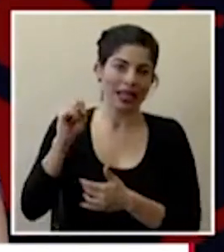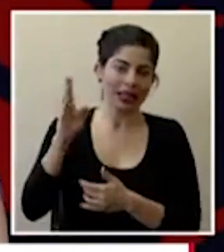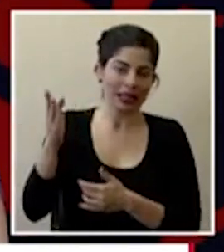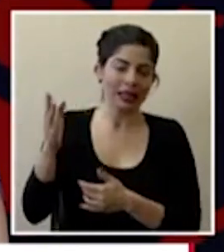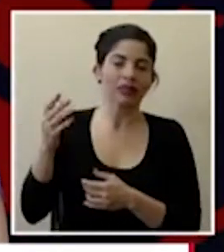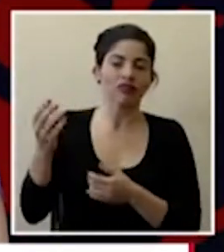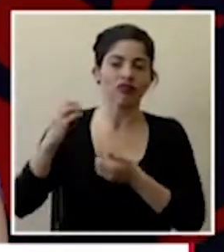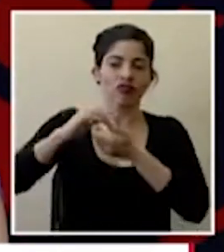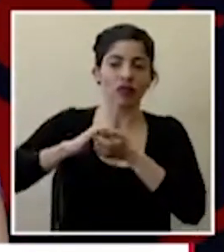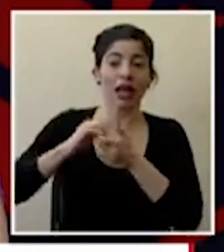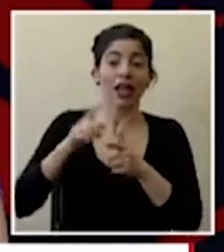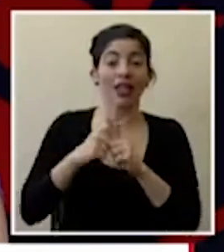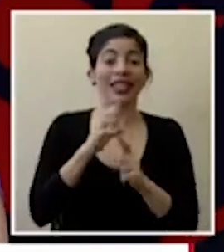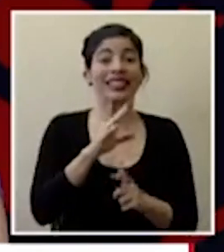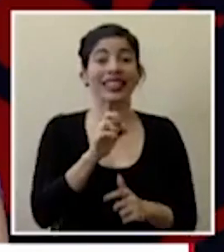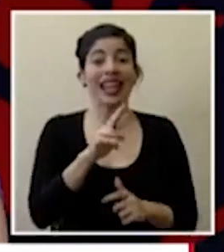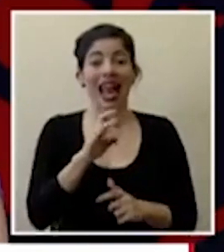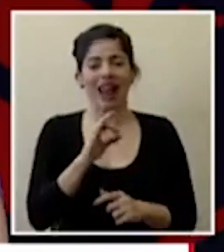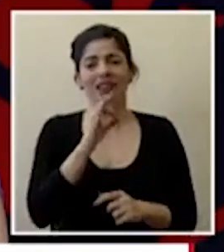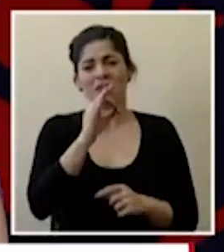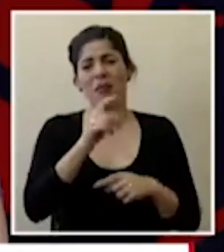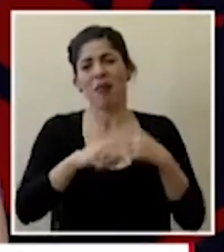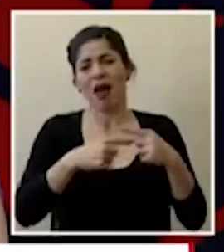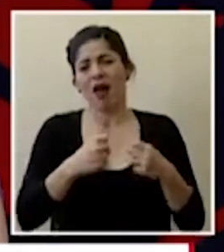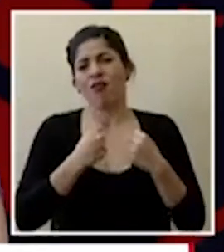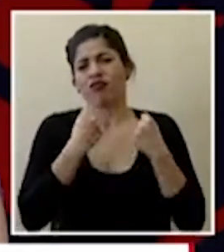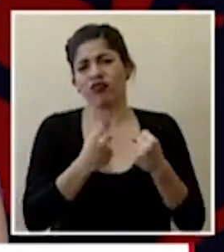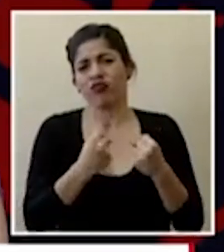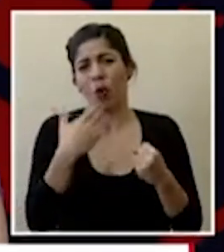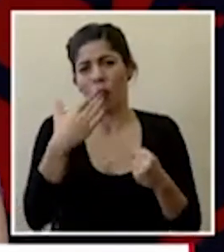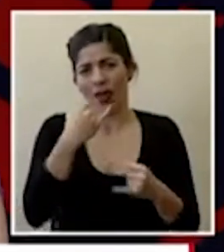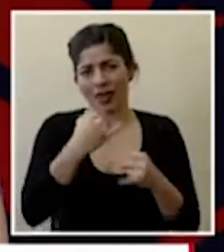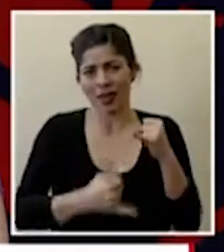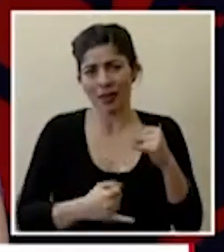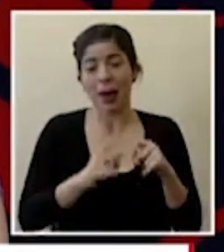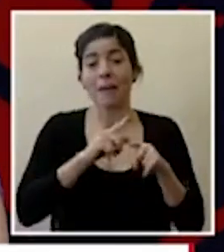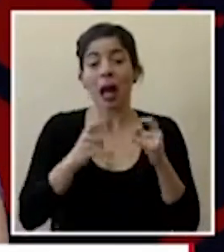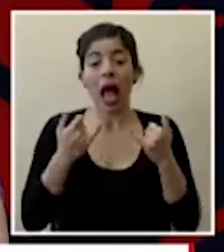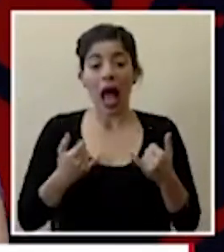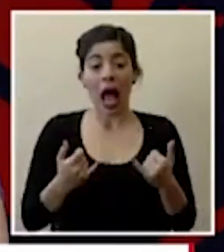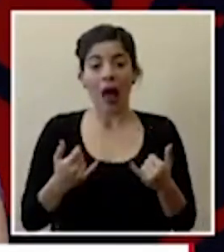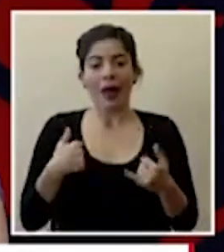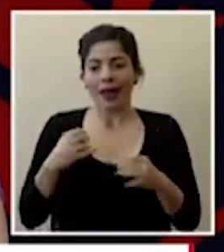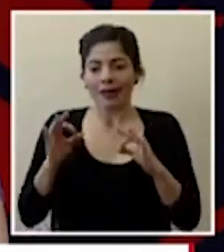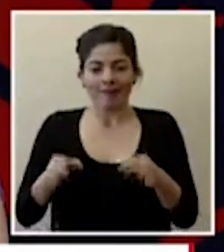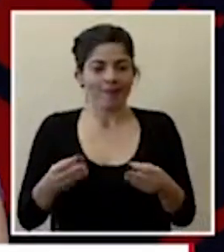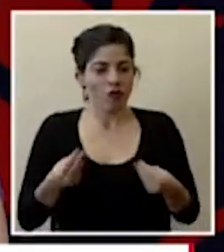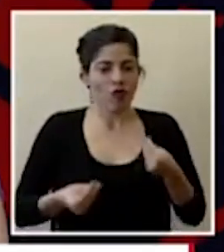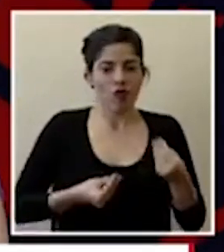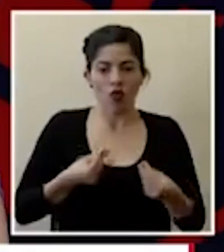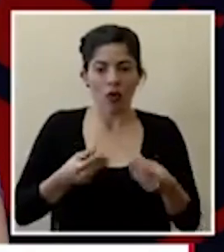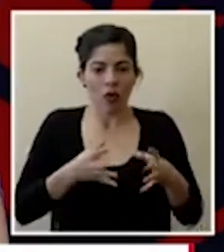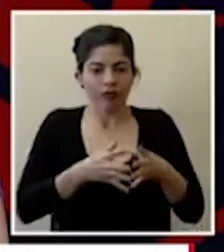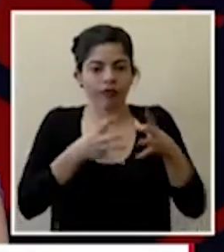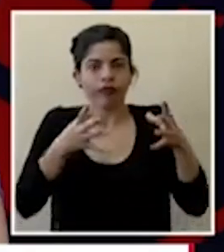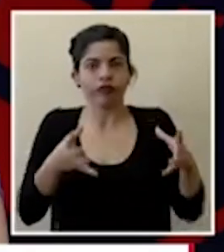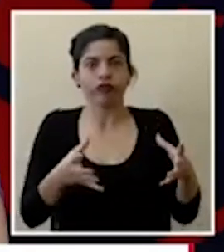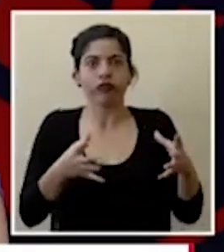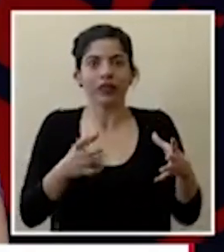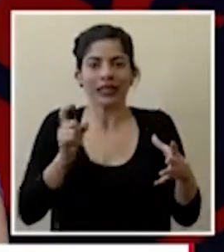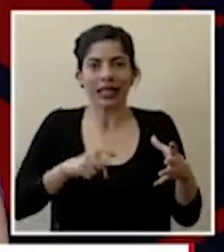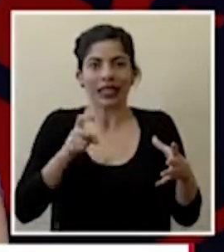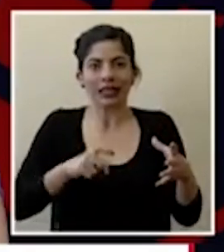como les digo el cenare va a quedar fortalecido en el momento que esto termine pero teníamos que tomar una decisión respecto a cómo ampliar la capacidad